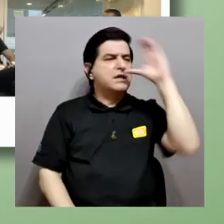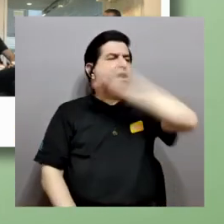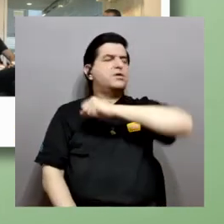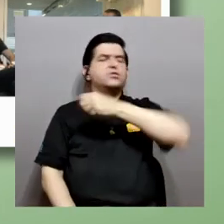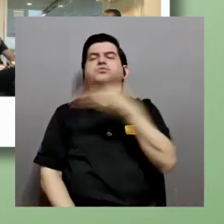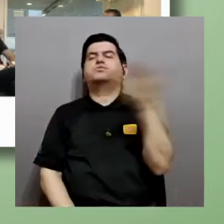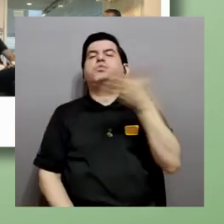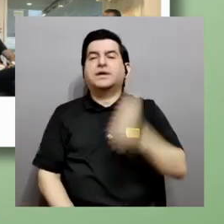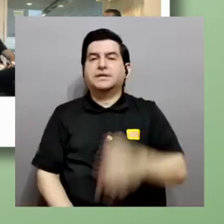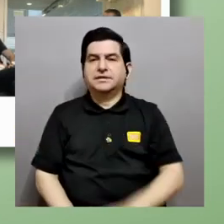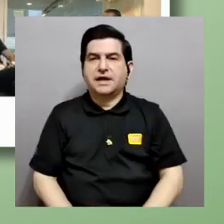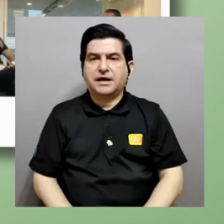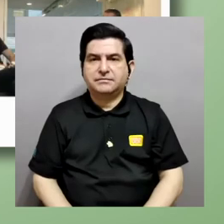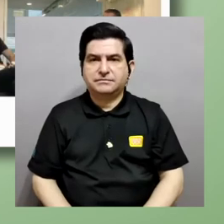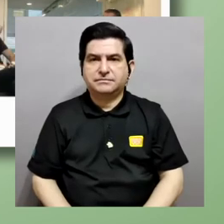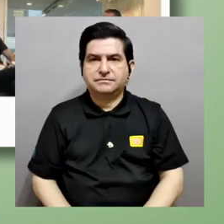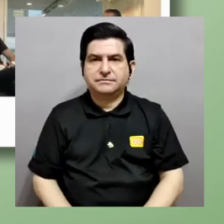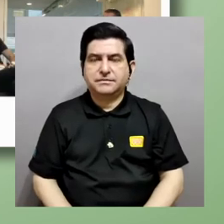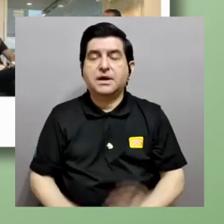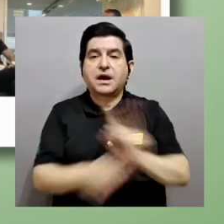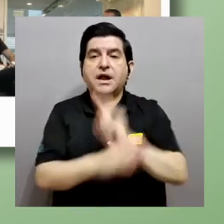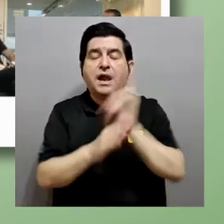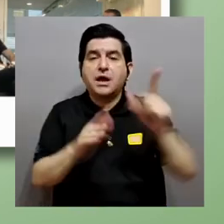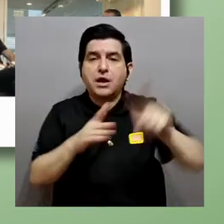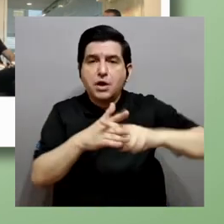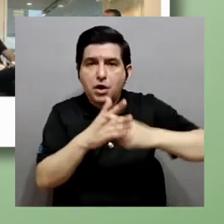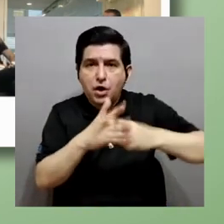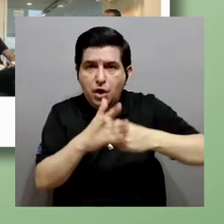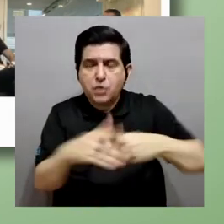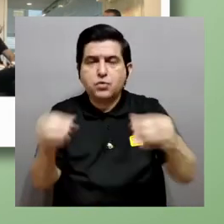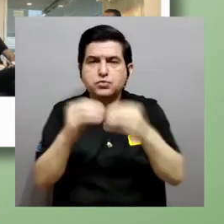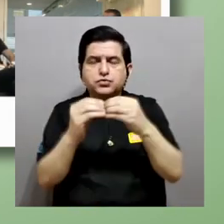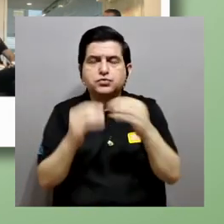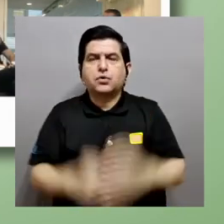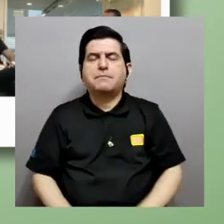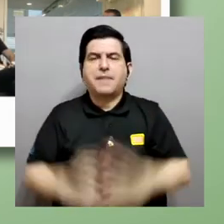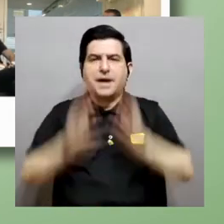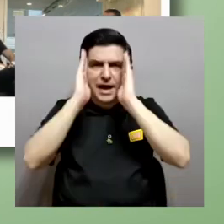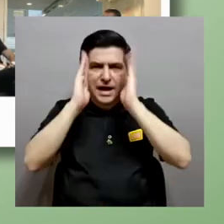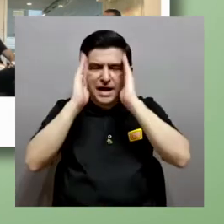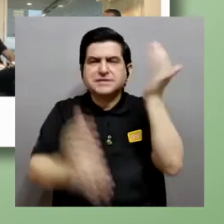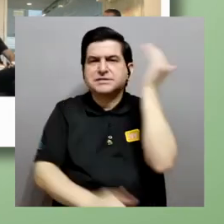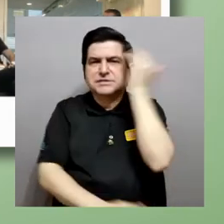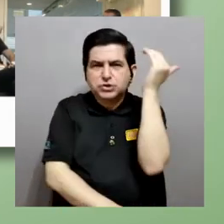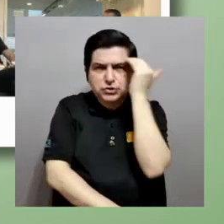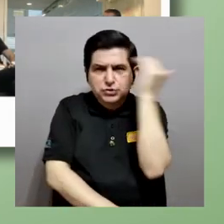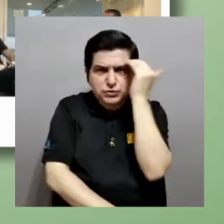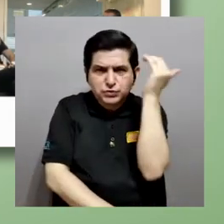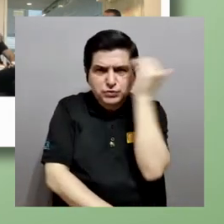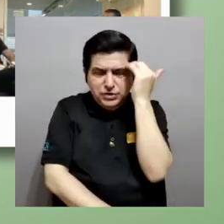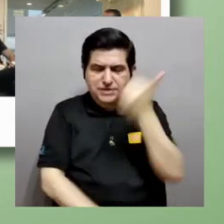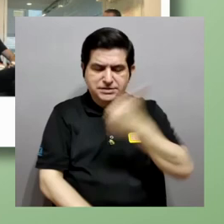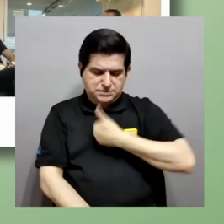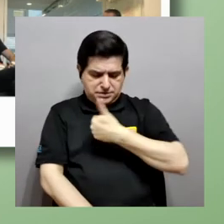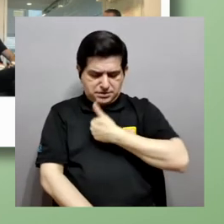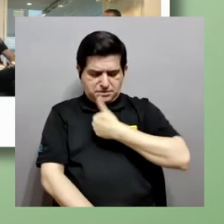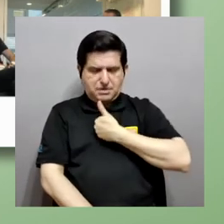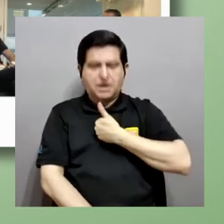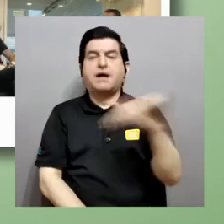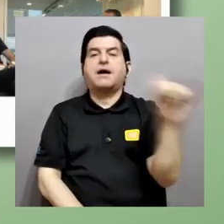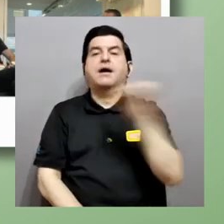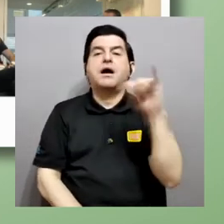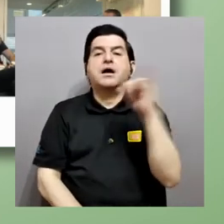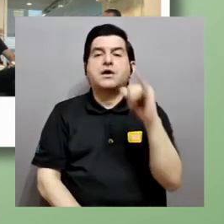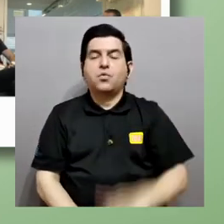podido observar es que el uso del dispositivo trae un mayor nivel de atención y conciencia en sí mismo